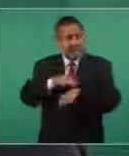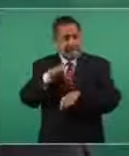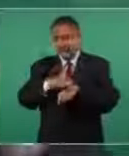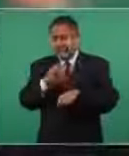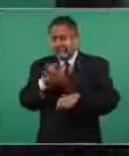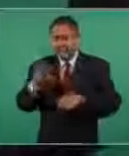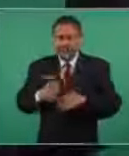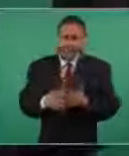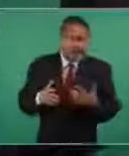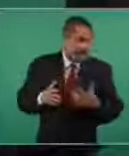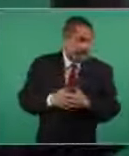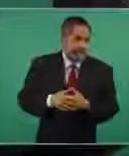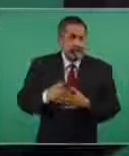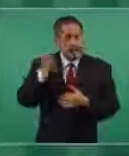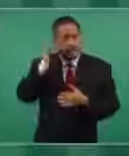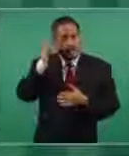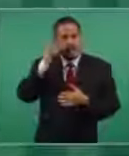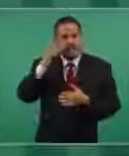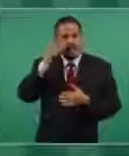Ojalá y los